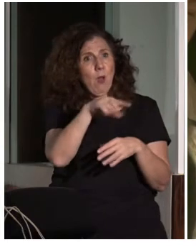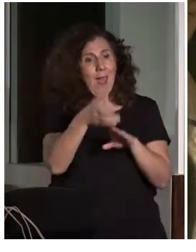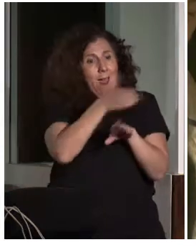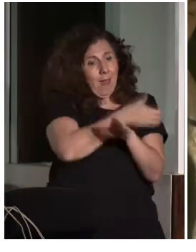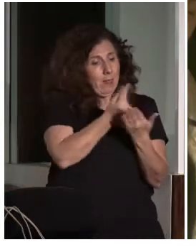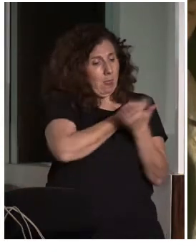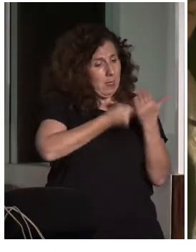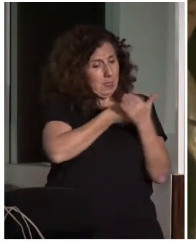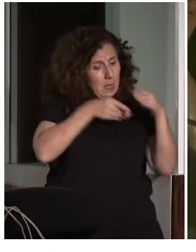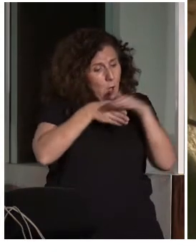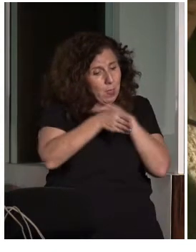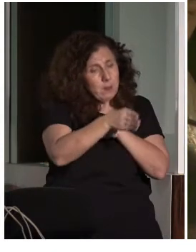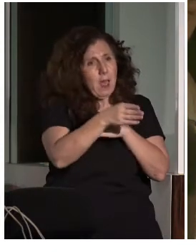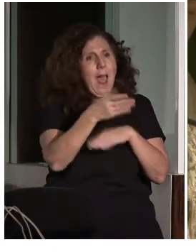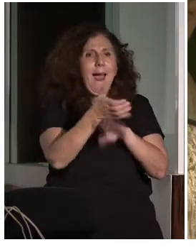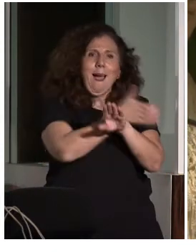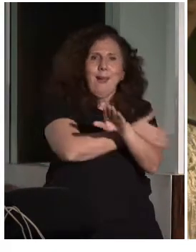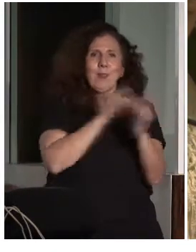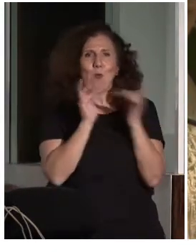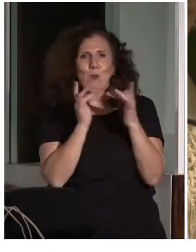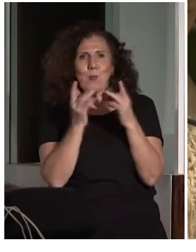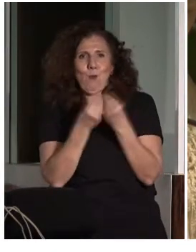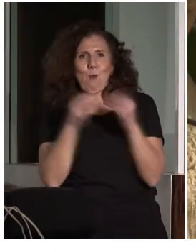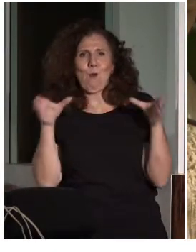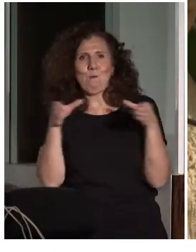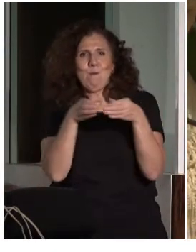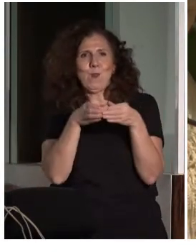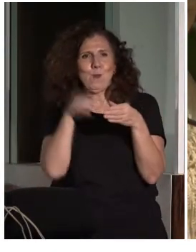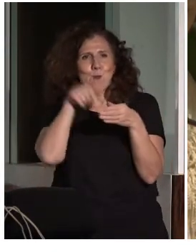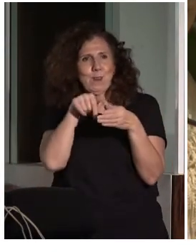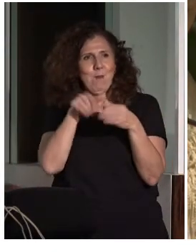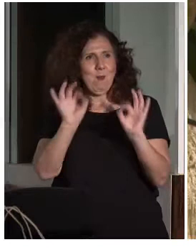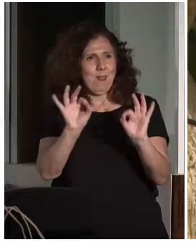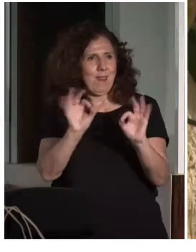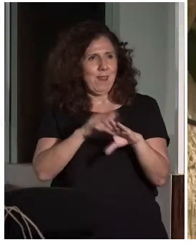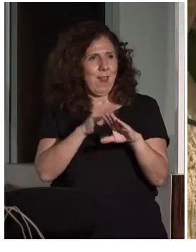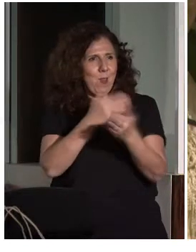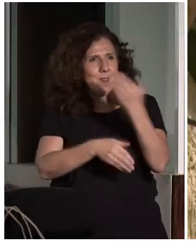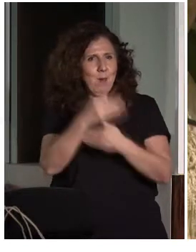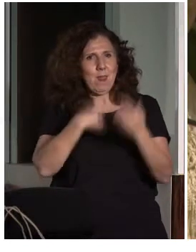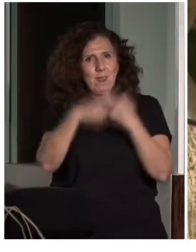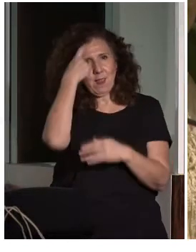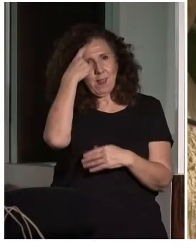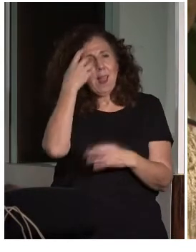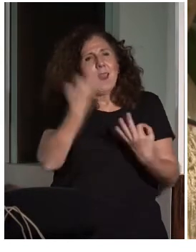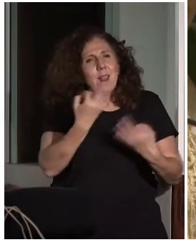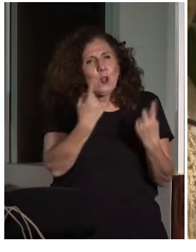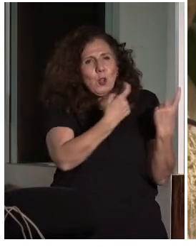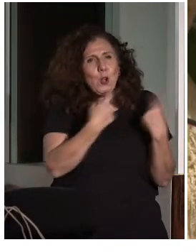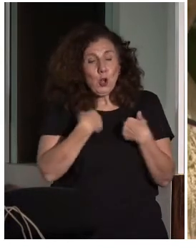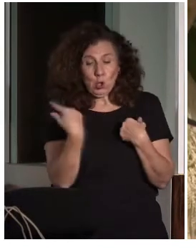Nosotros proponemos la accesibilidad universal. Esto significa que las medidas